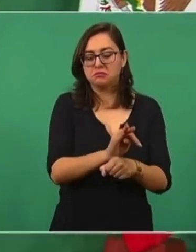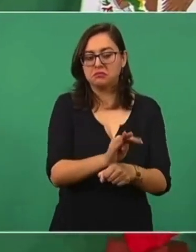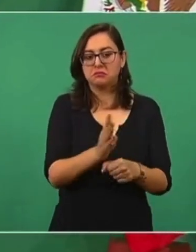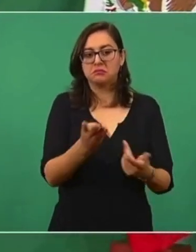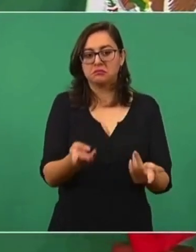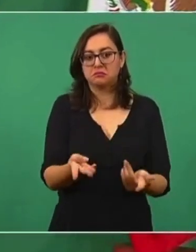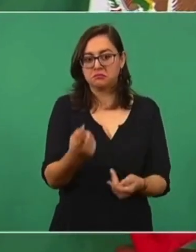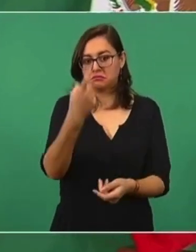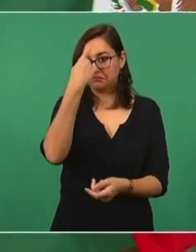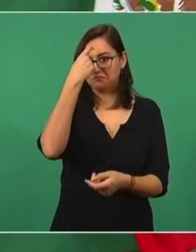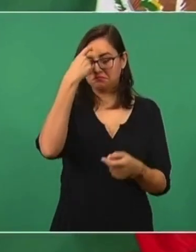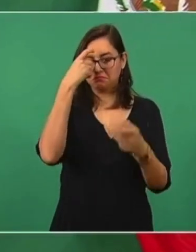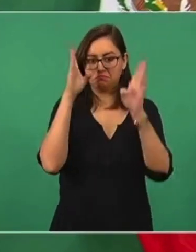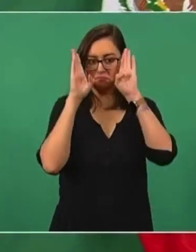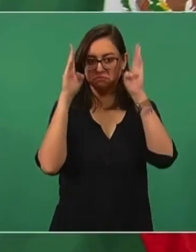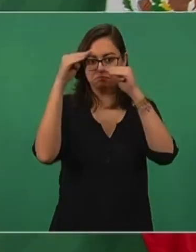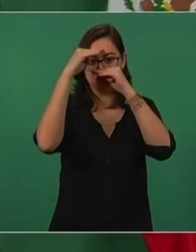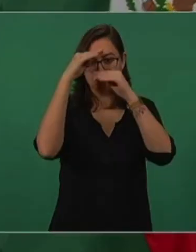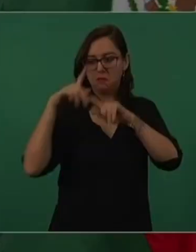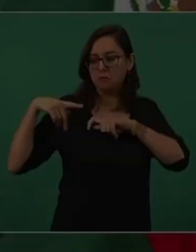pensamiento conservador.